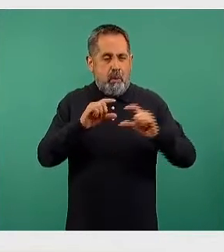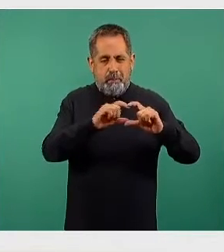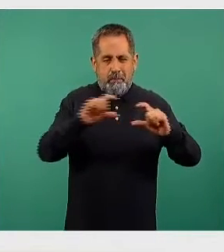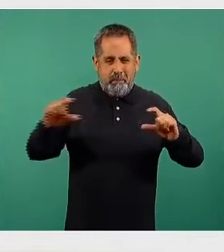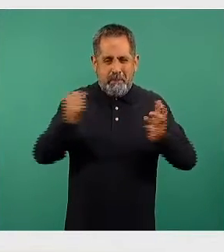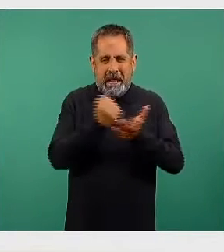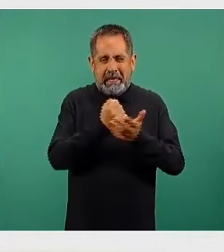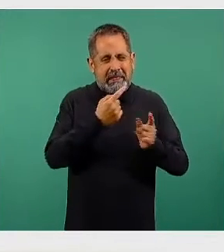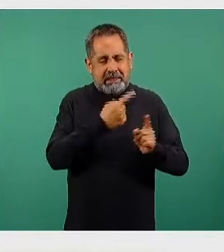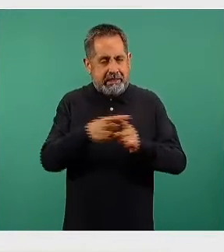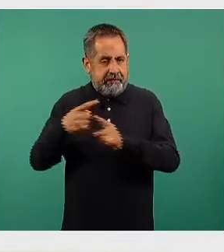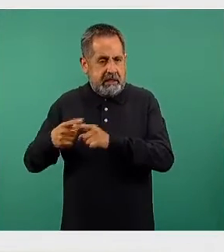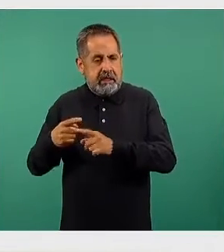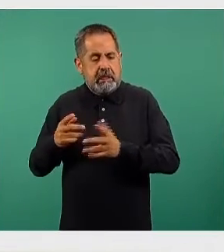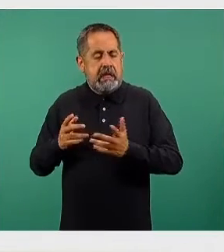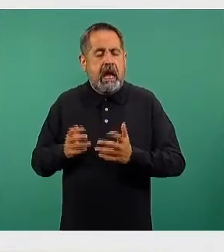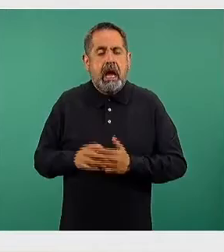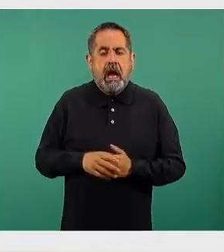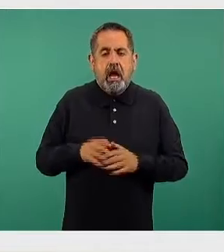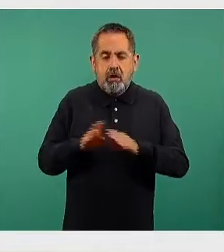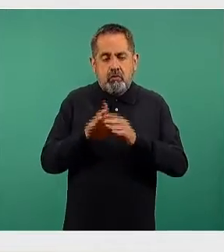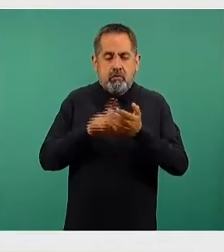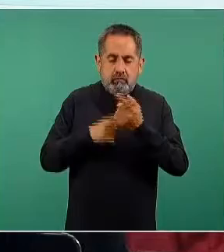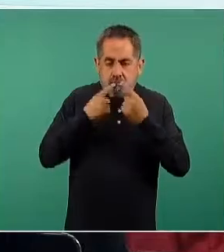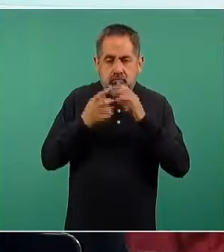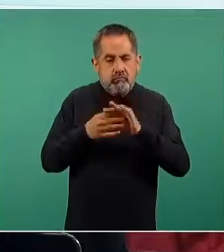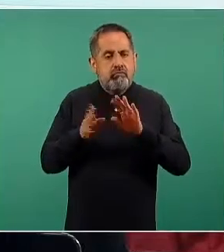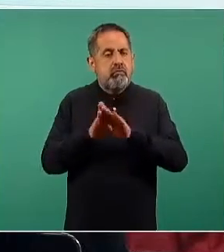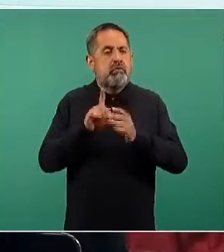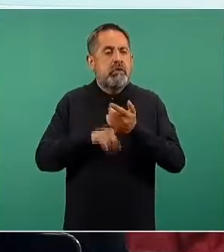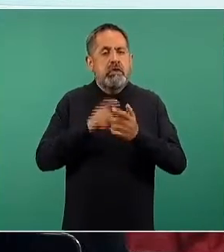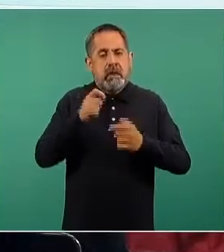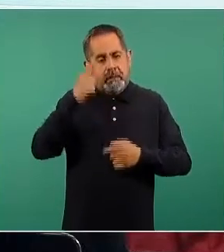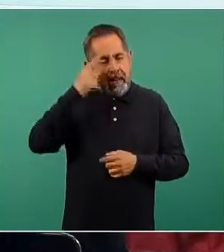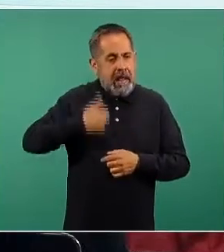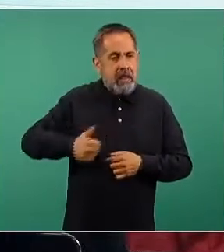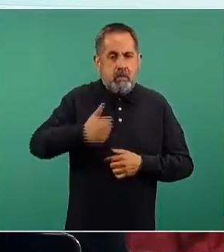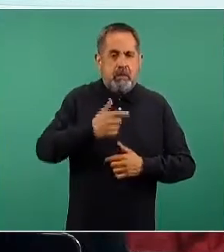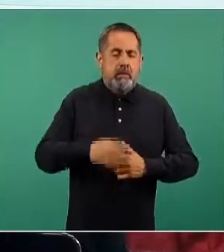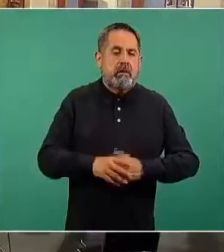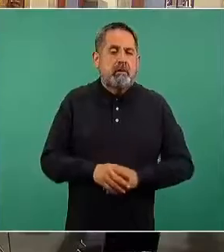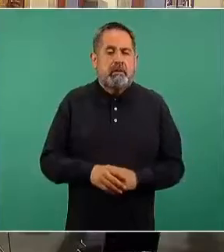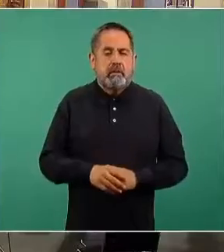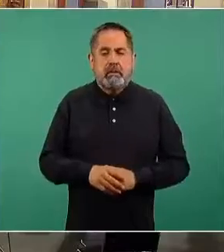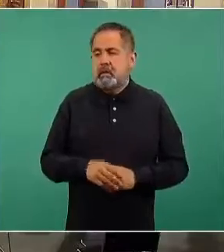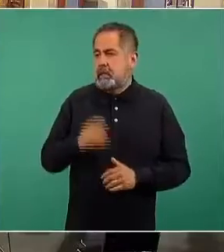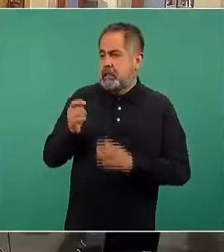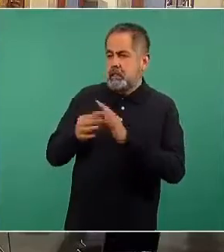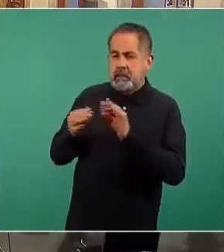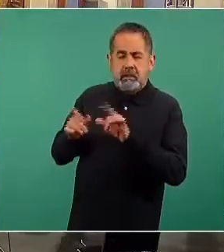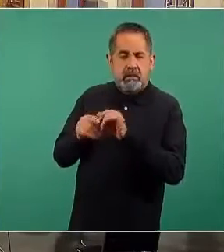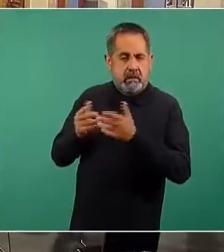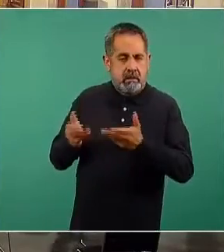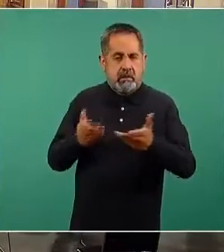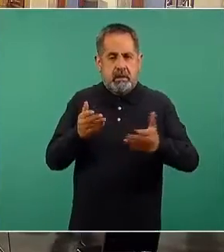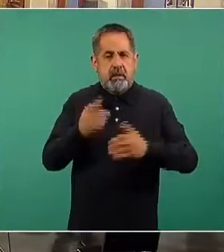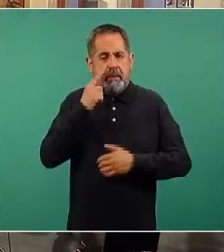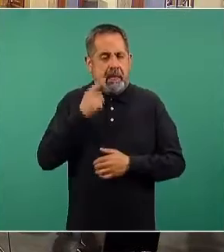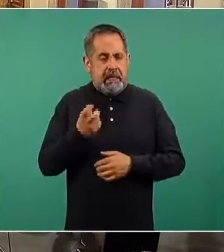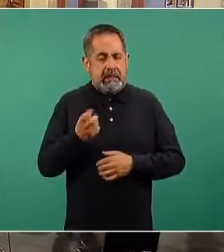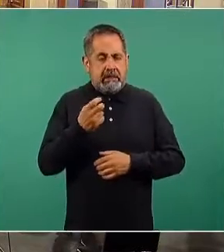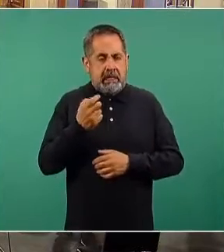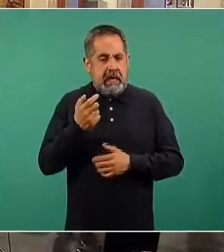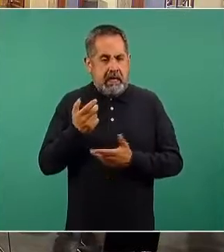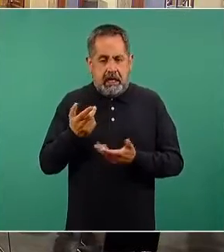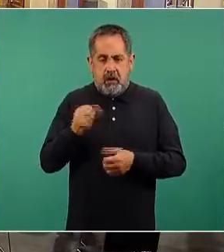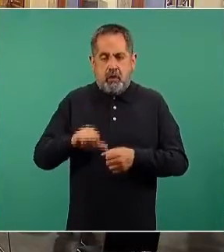que México está manejando, pues los números específicos para cada una de ellas. Sería la actualización de los datos de esta noche.